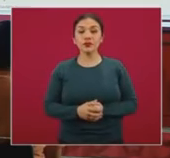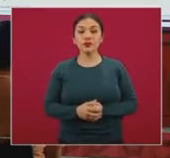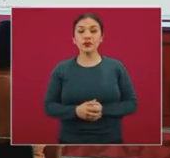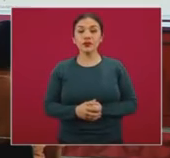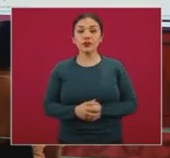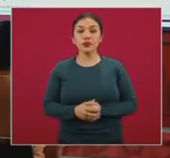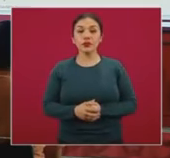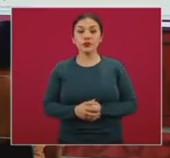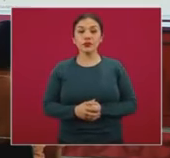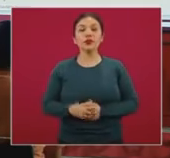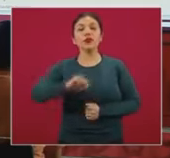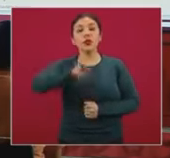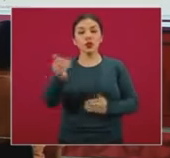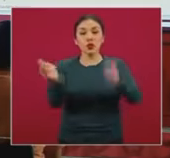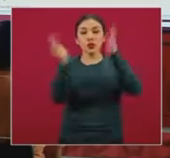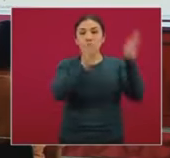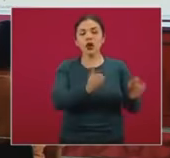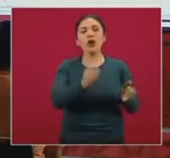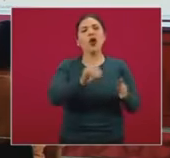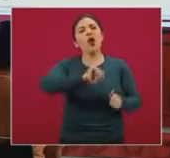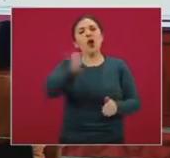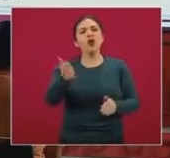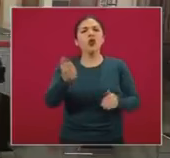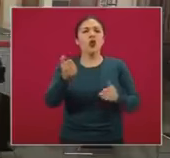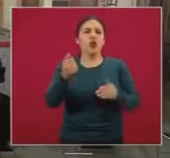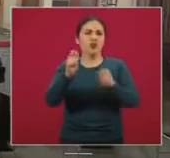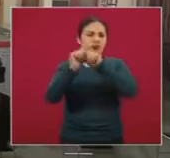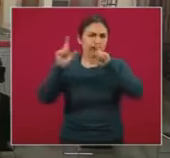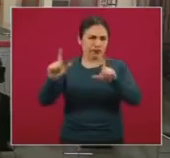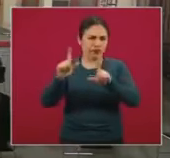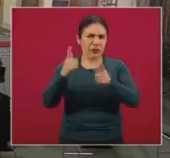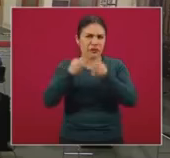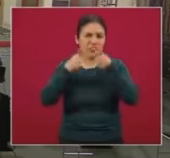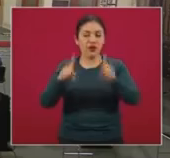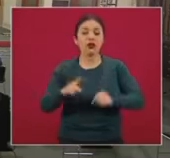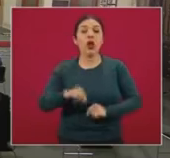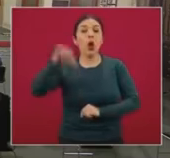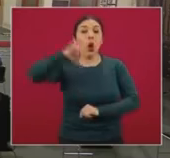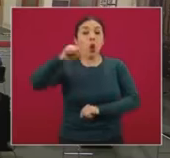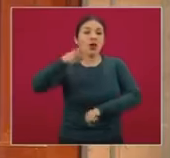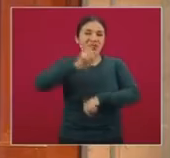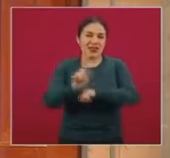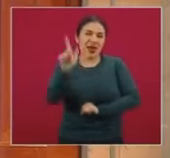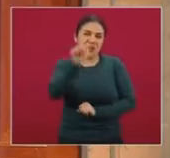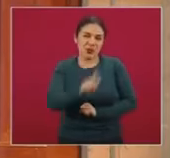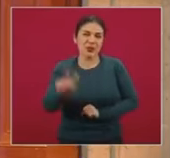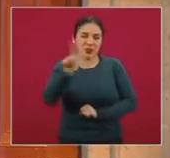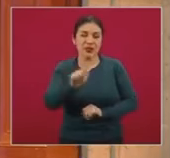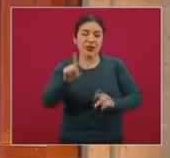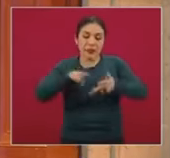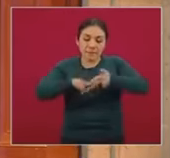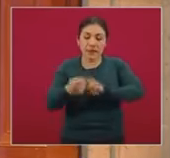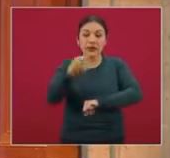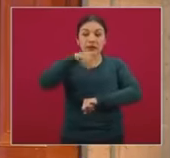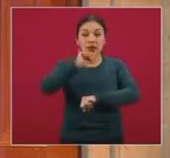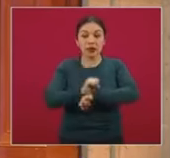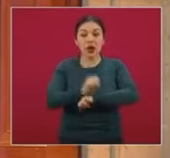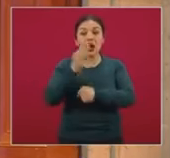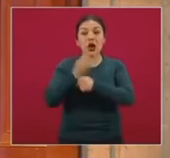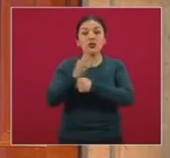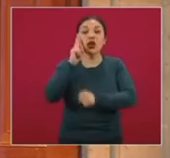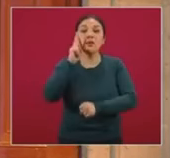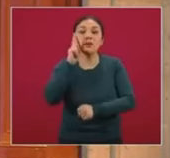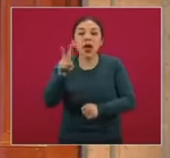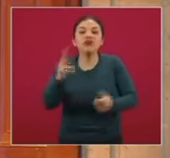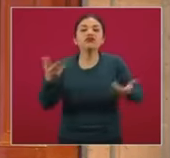Bien, vamos a pasar a un segundo grupo de diapositivas. Hoy día es lunes, estamos iniciando la semana, entonces vamos a ver